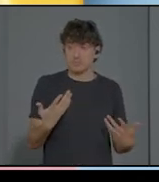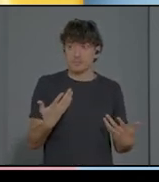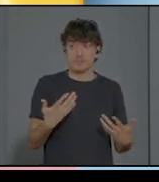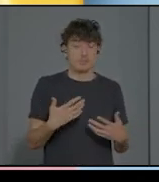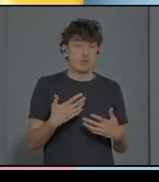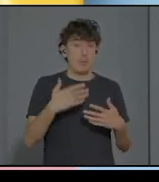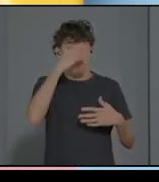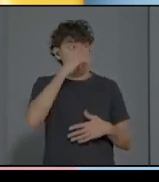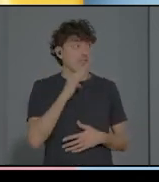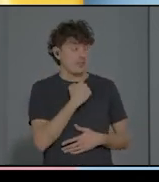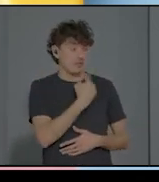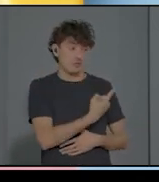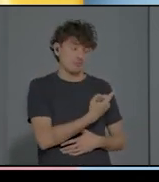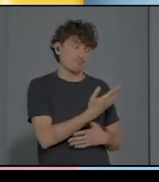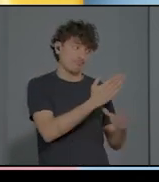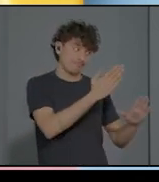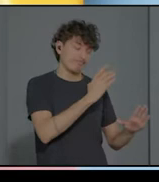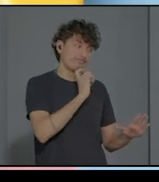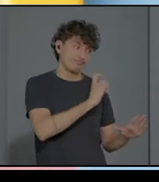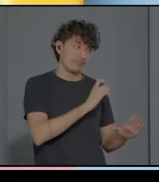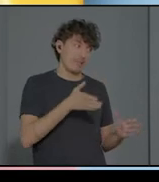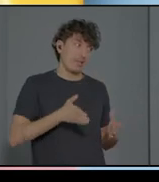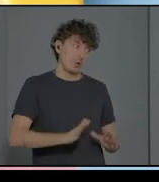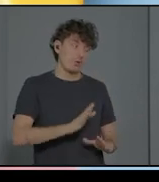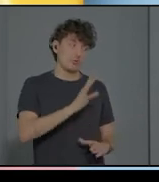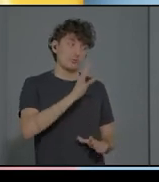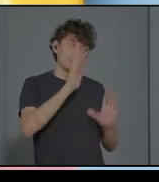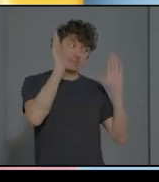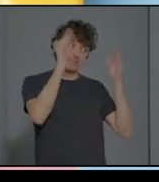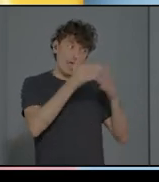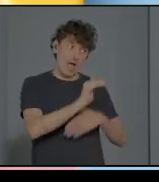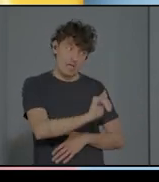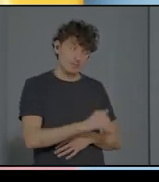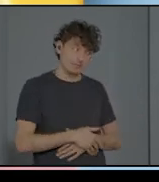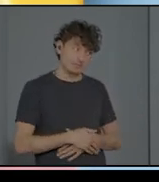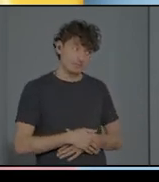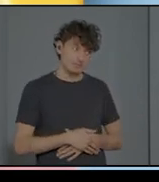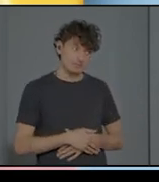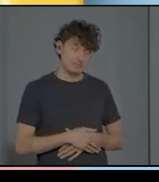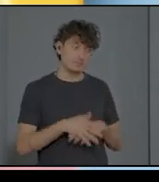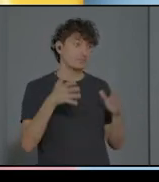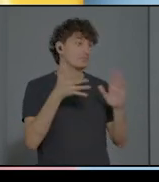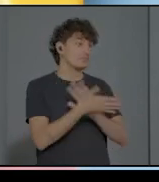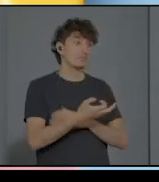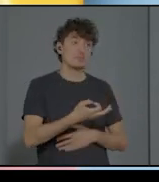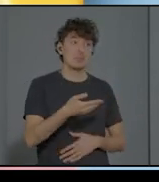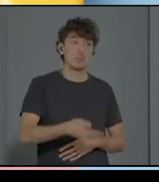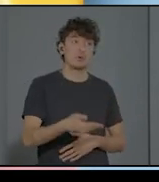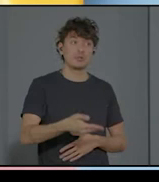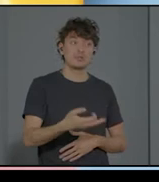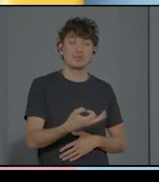un TAE, tiene TAE. Pues, lo importante es que tengo que